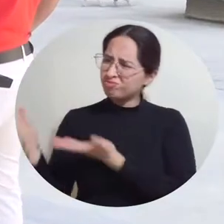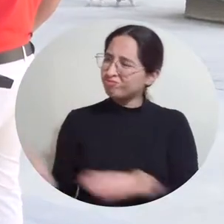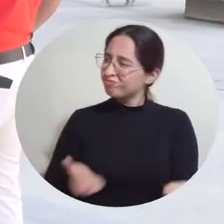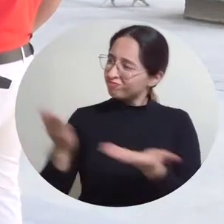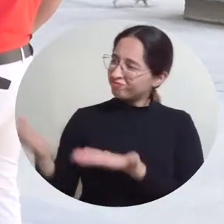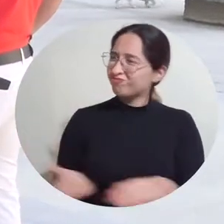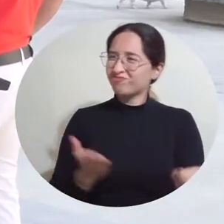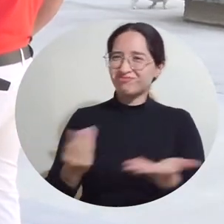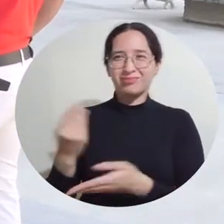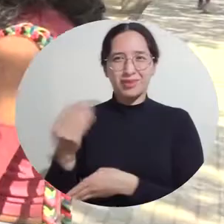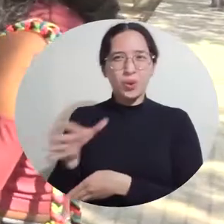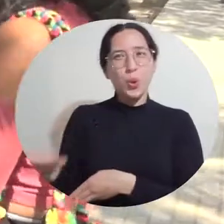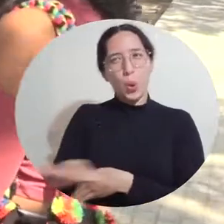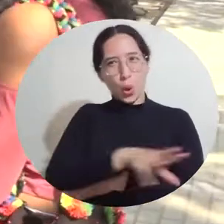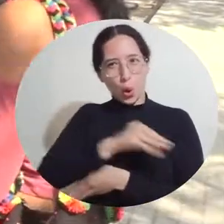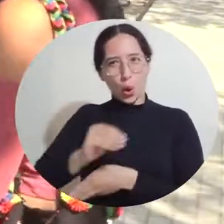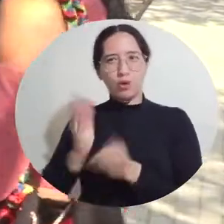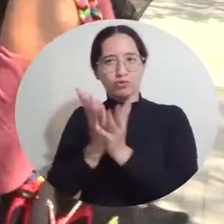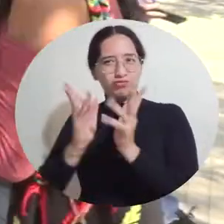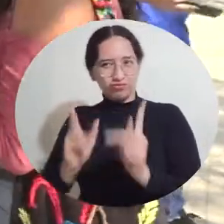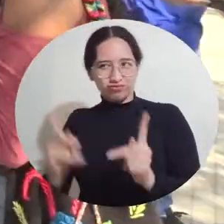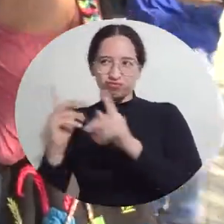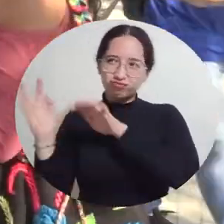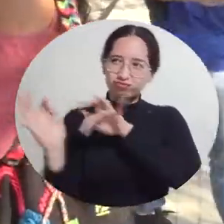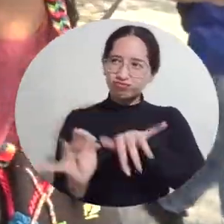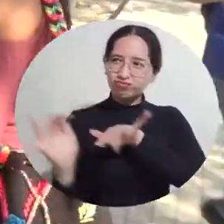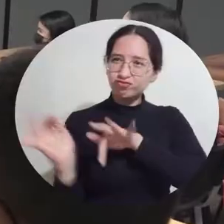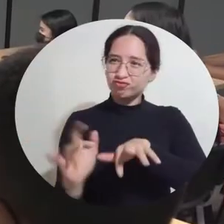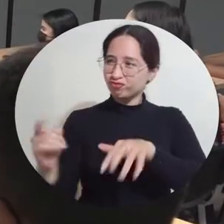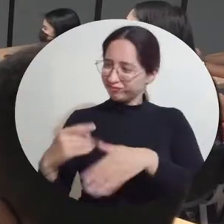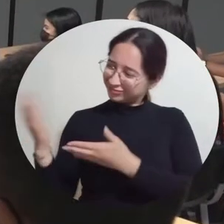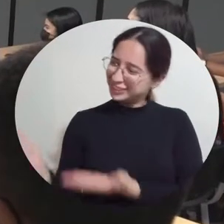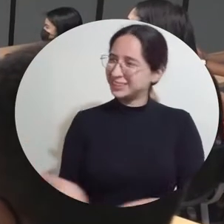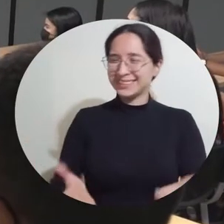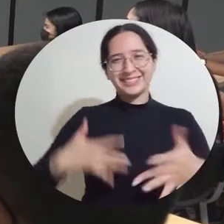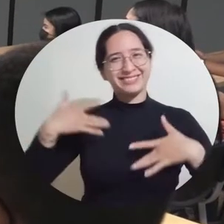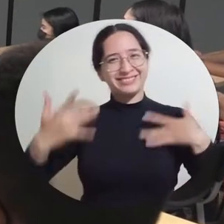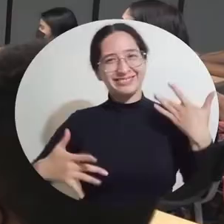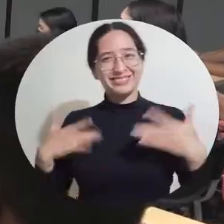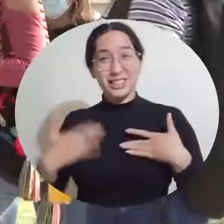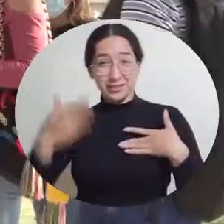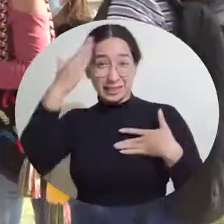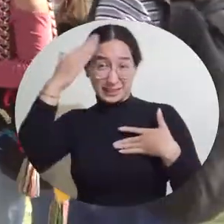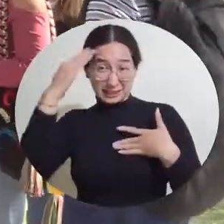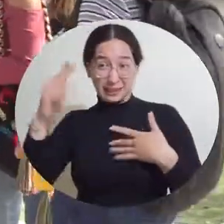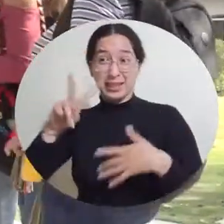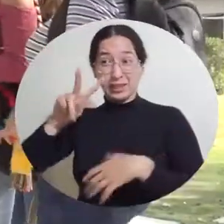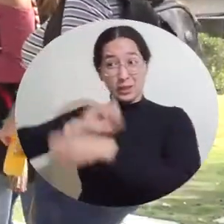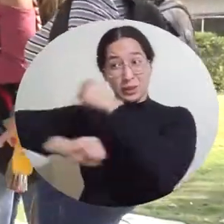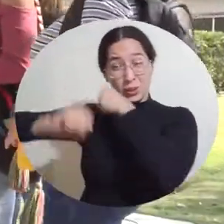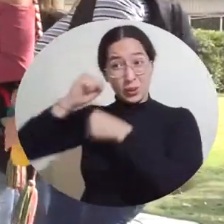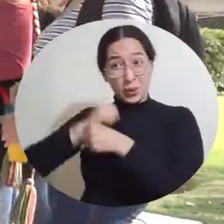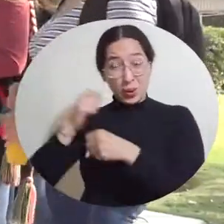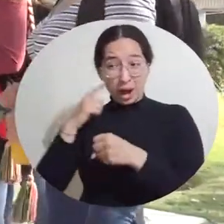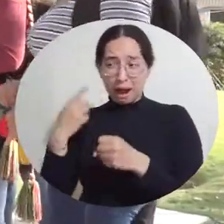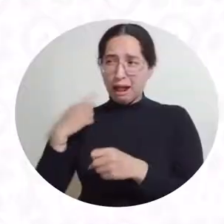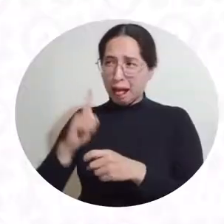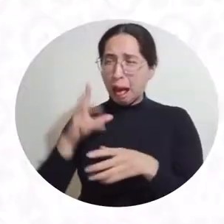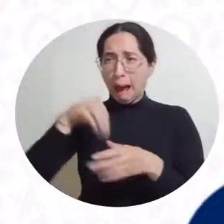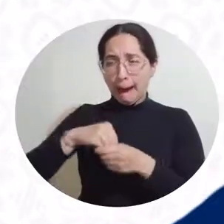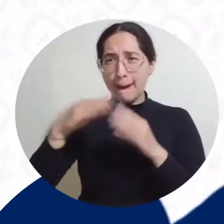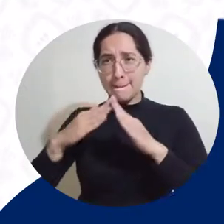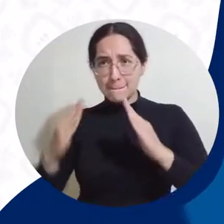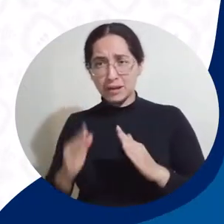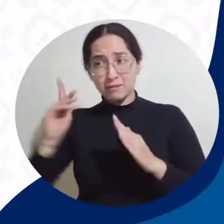recibió con gran satisfacción a la comunidad estudiantil que tras dos años retornó totalmente a clases presenciales el 14 de febrero.